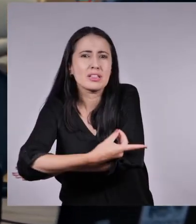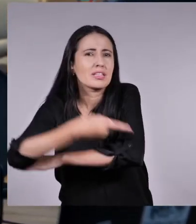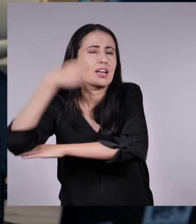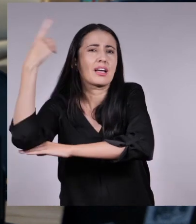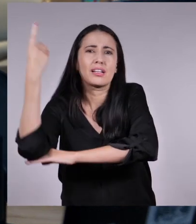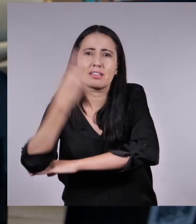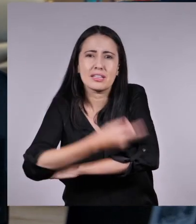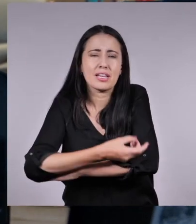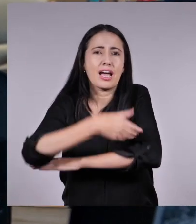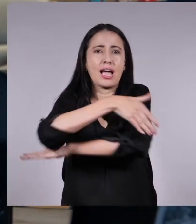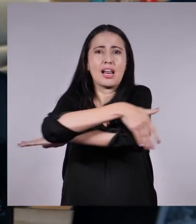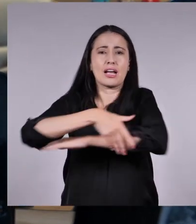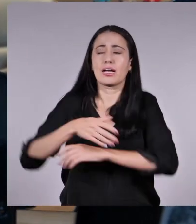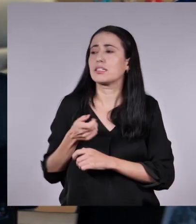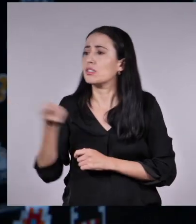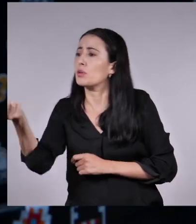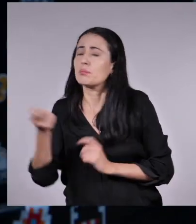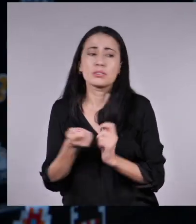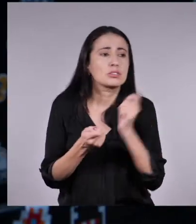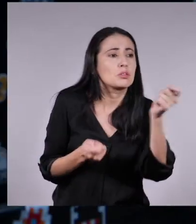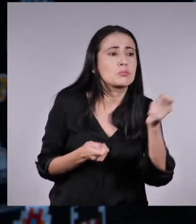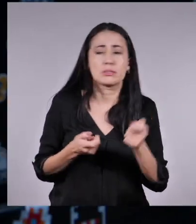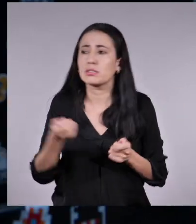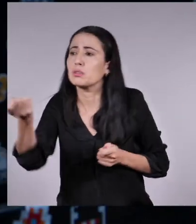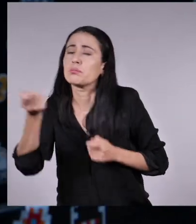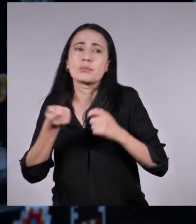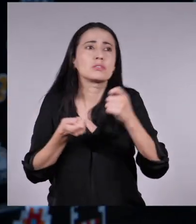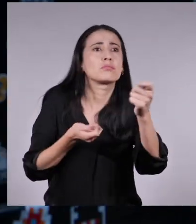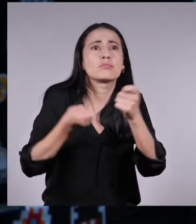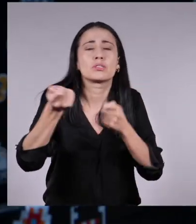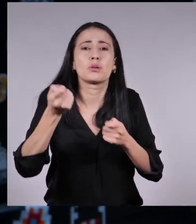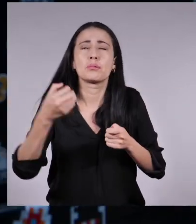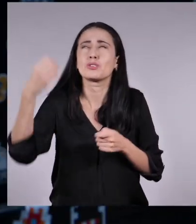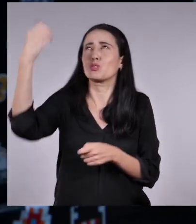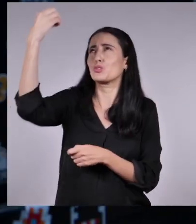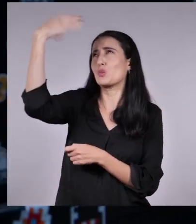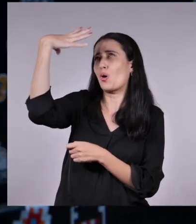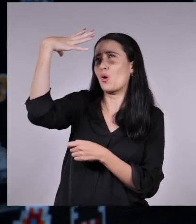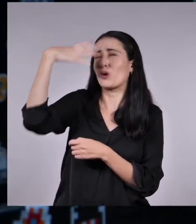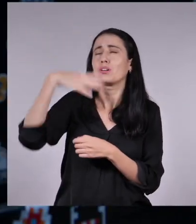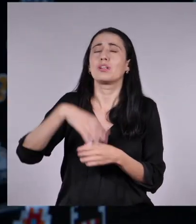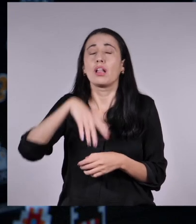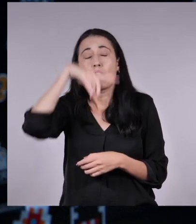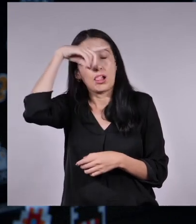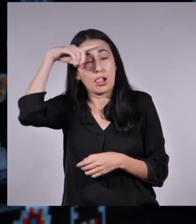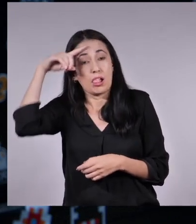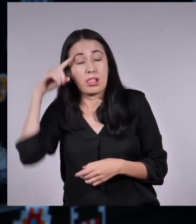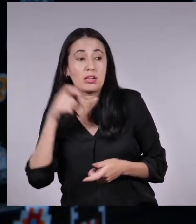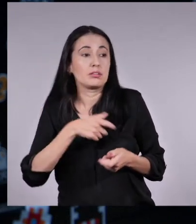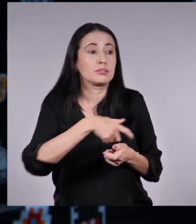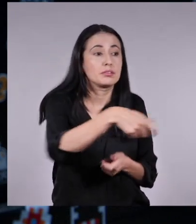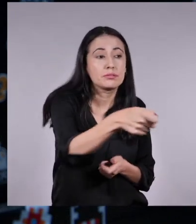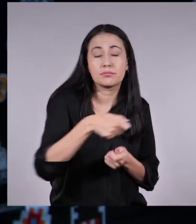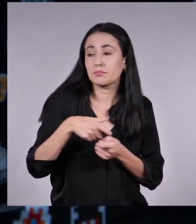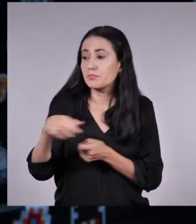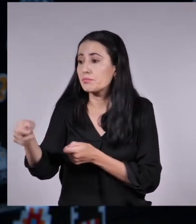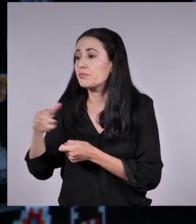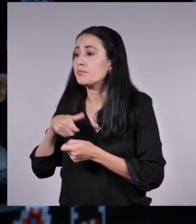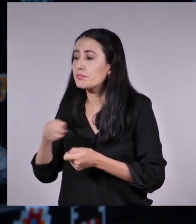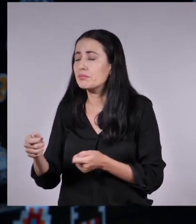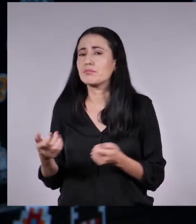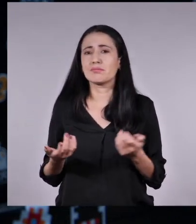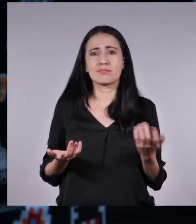panfletos a la gente que esté pasando. Y aunque estemos bajo el sol todo el día repartiendo panfletos, no